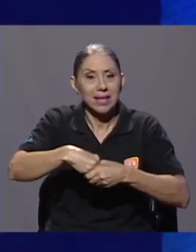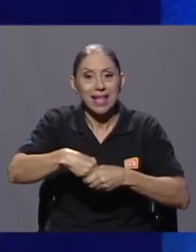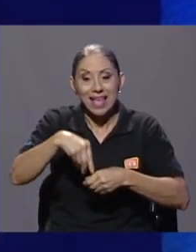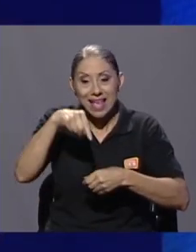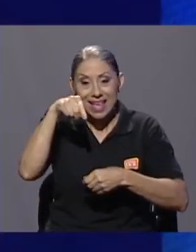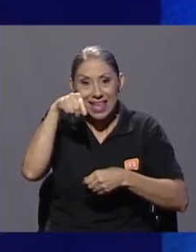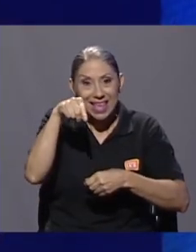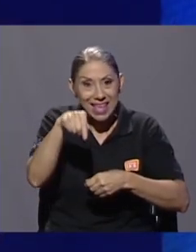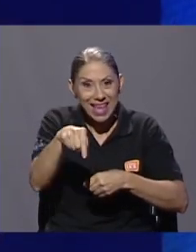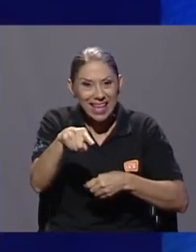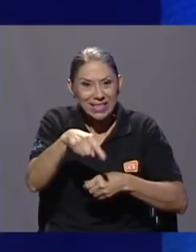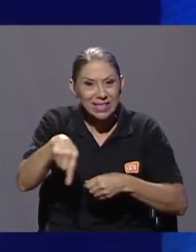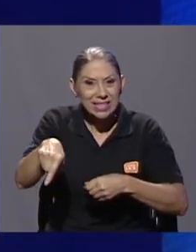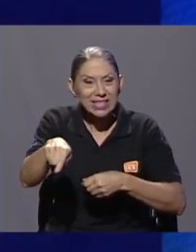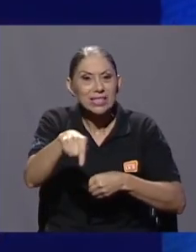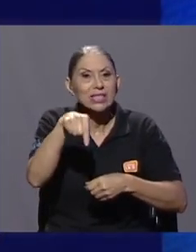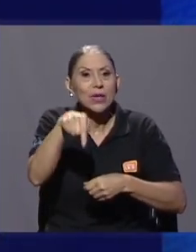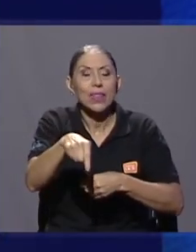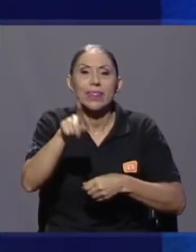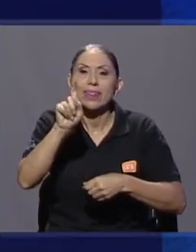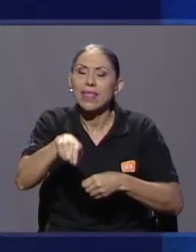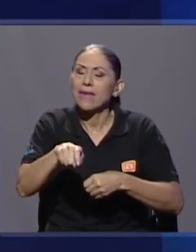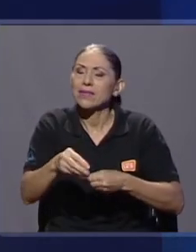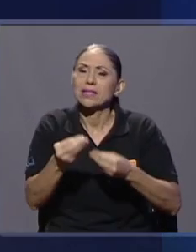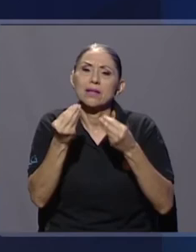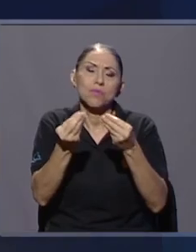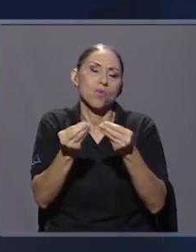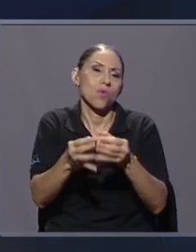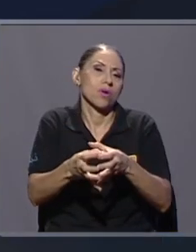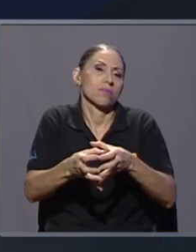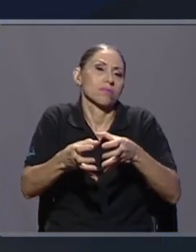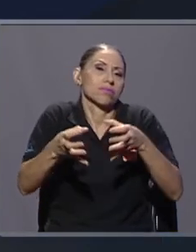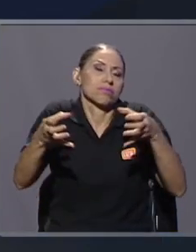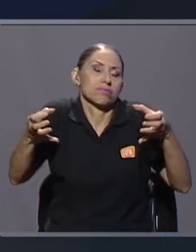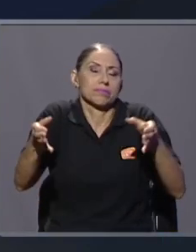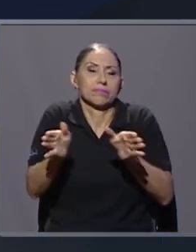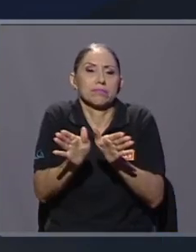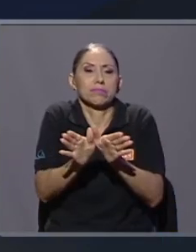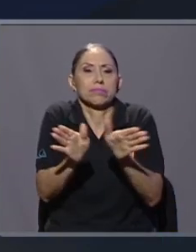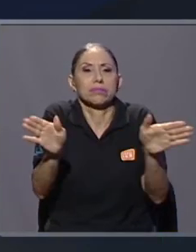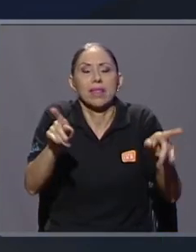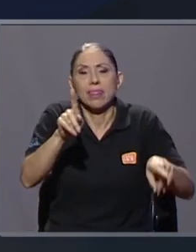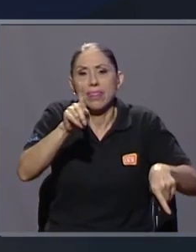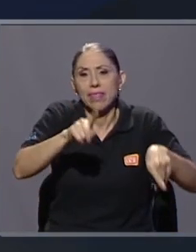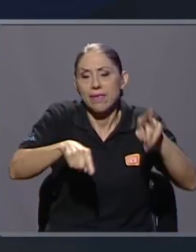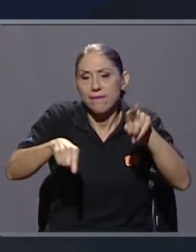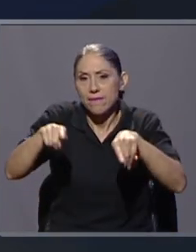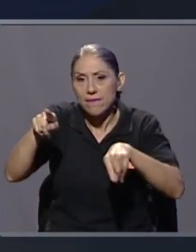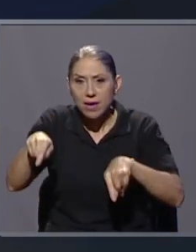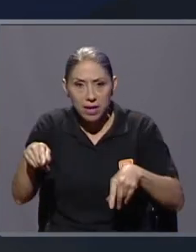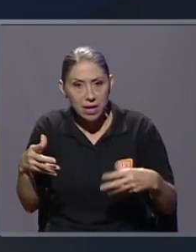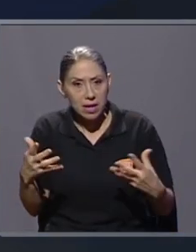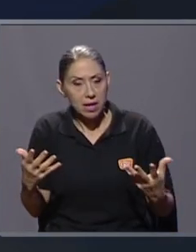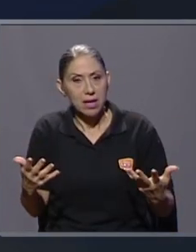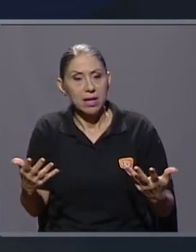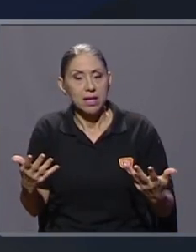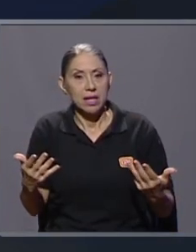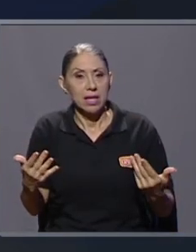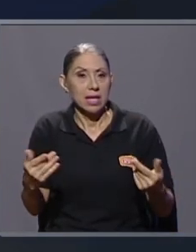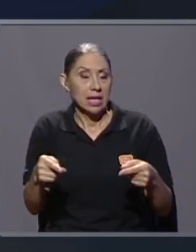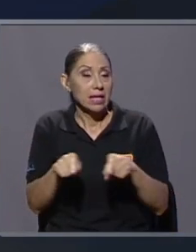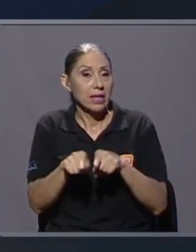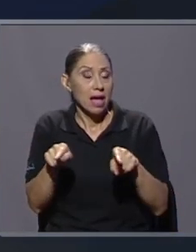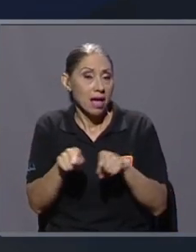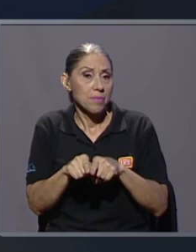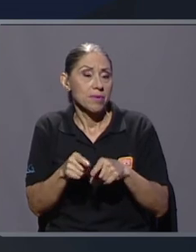van a entrar tiene que ser suficientemente amplio, diverso y abierto e incluso de alguna manera